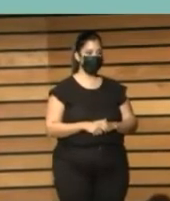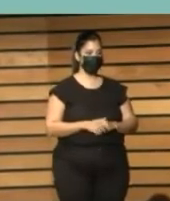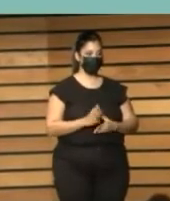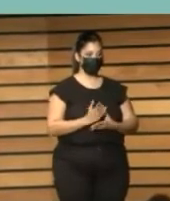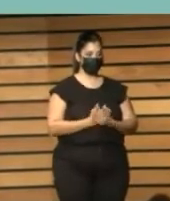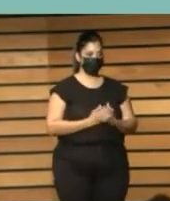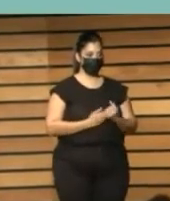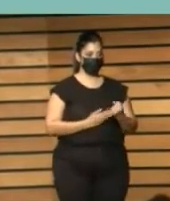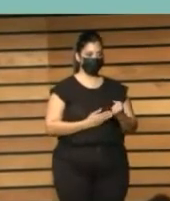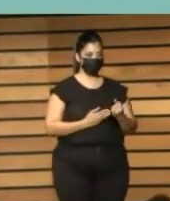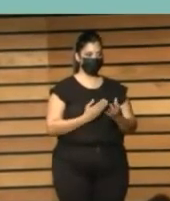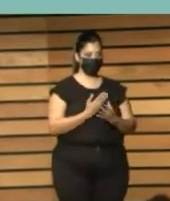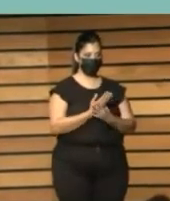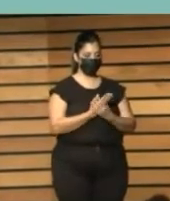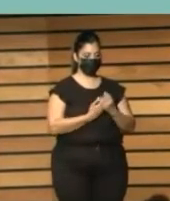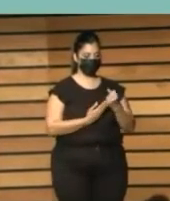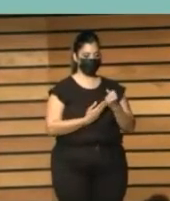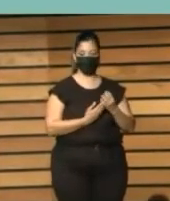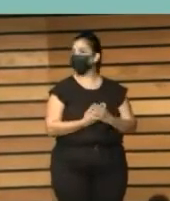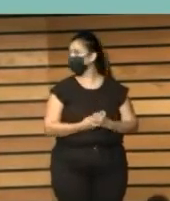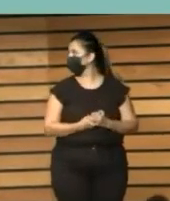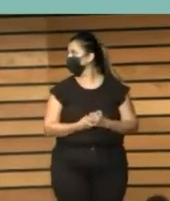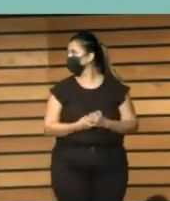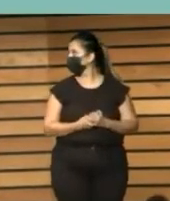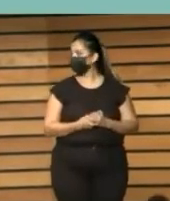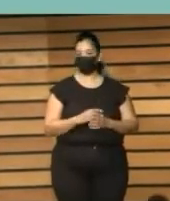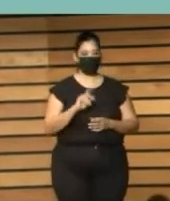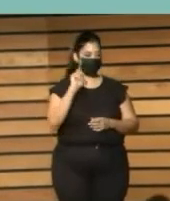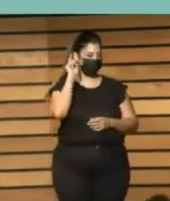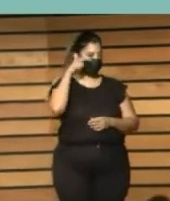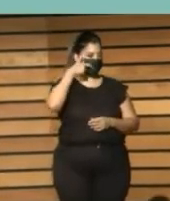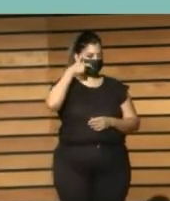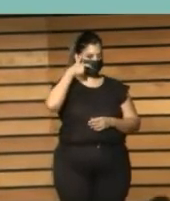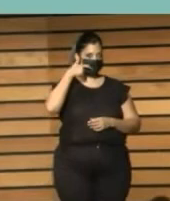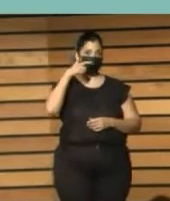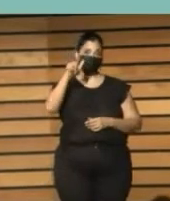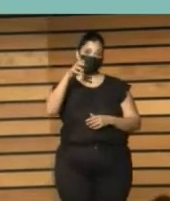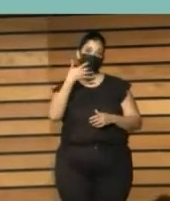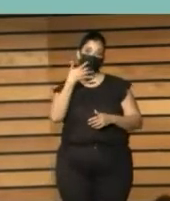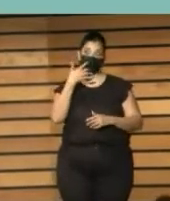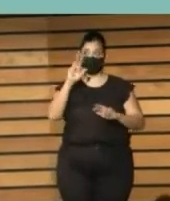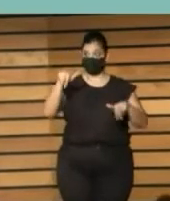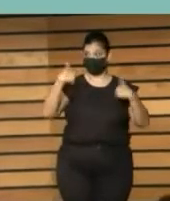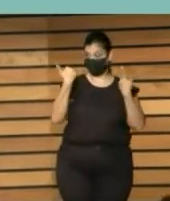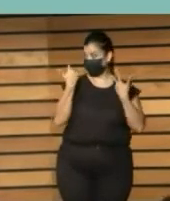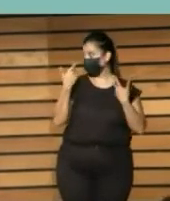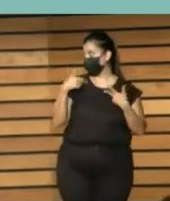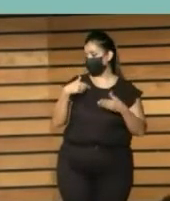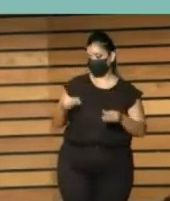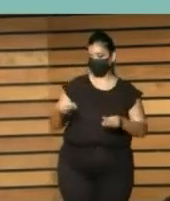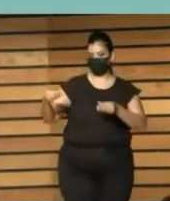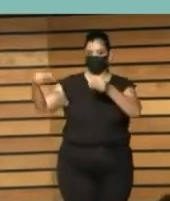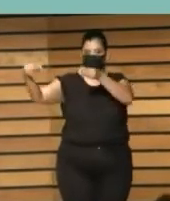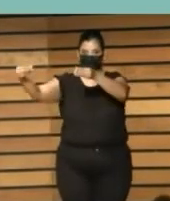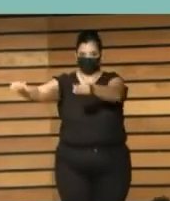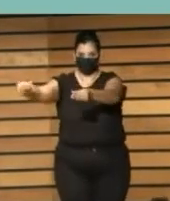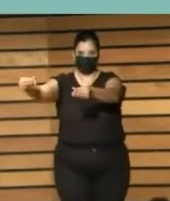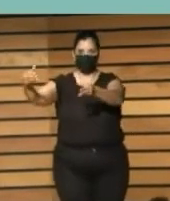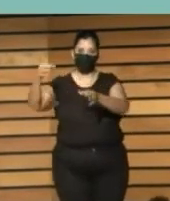Yo me iba, como tengo pinganillo, si me dejáis, bueno, voy a leer algunas cosas entonces me dejo aquí mi texto.